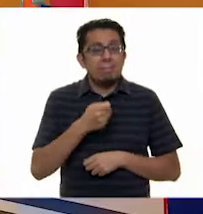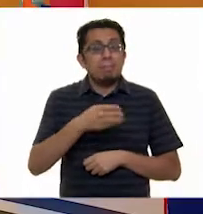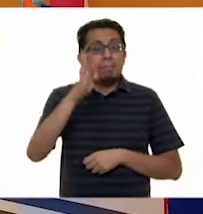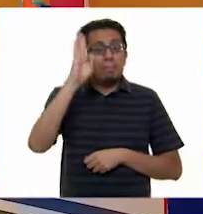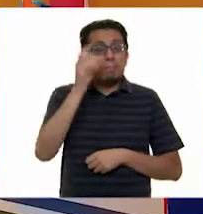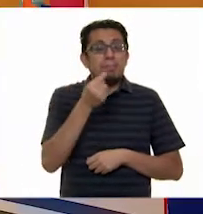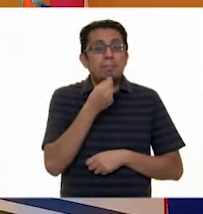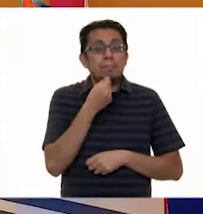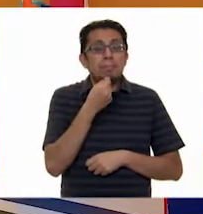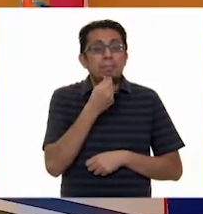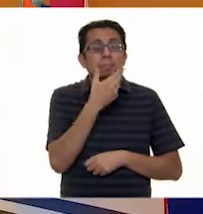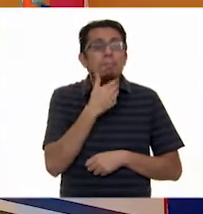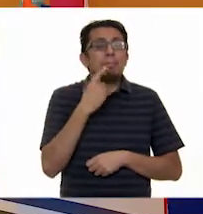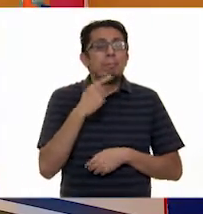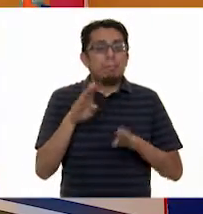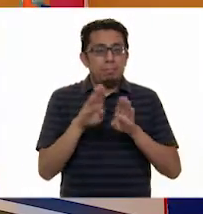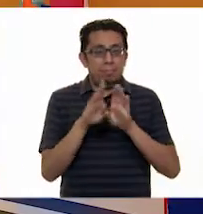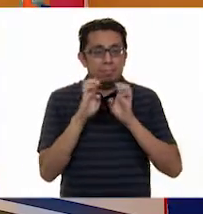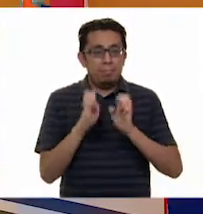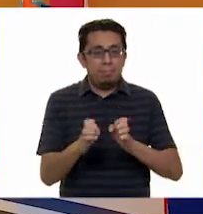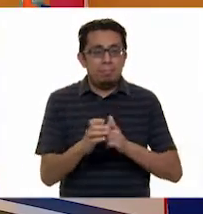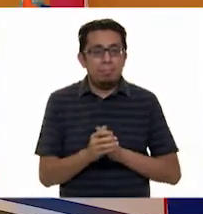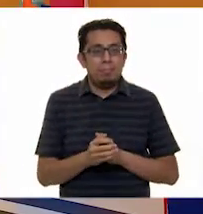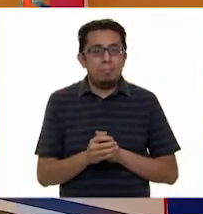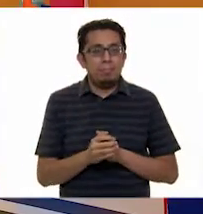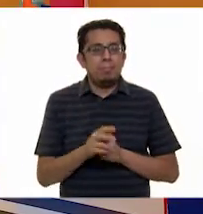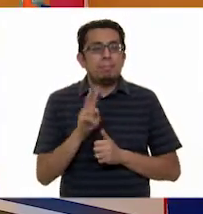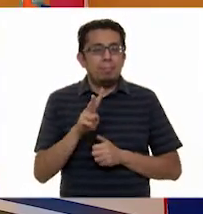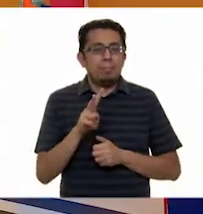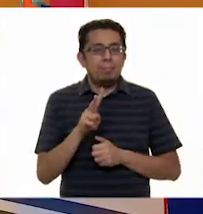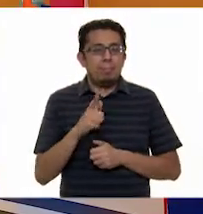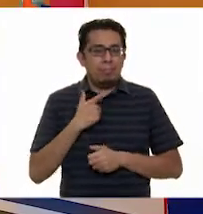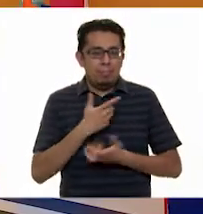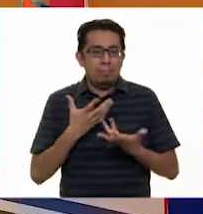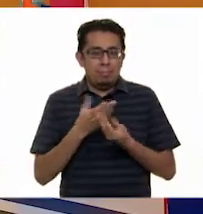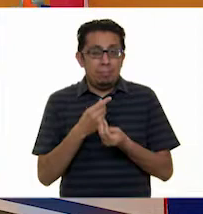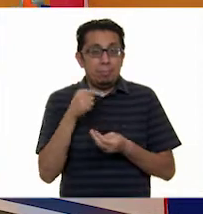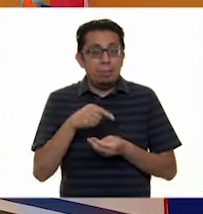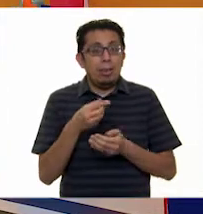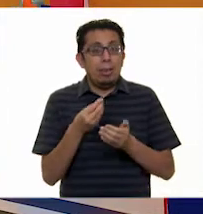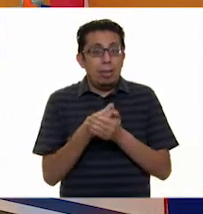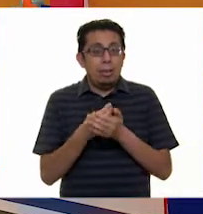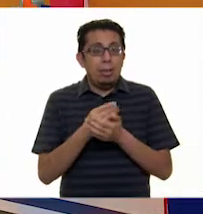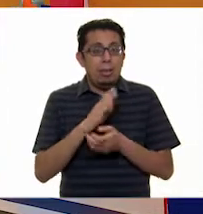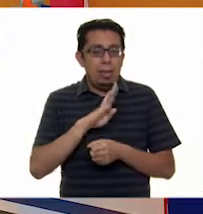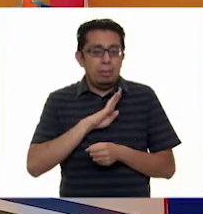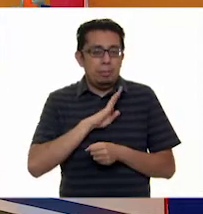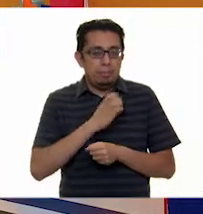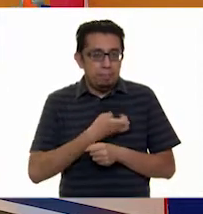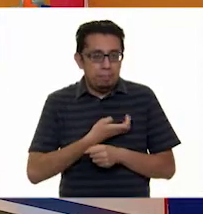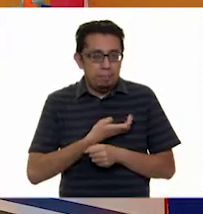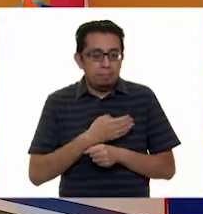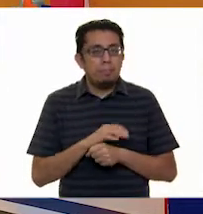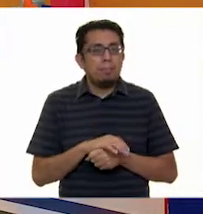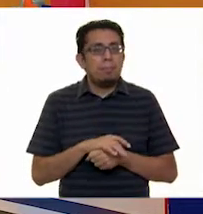¿Cómo están? Ay, qué divertido va a estar. Es un gusto tenerlos aquí en su clase de lengua materna. El día de hoy vamos a conocer obras